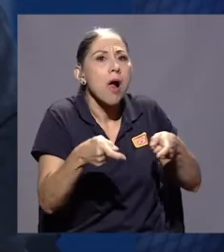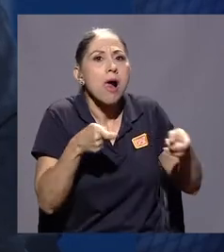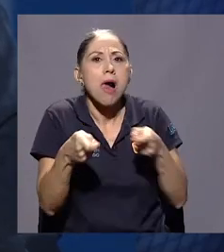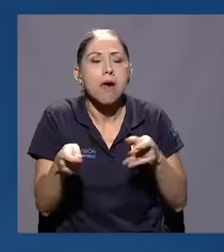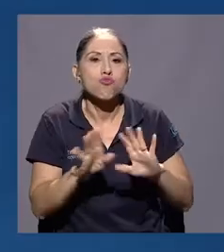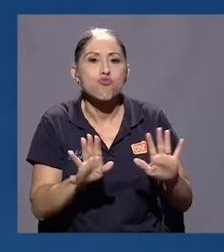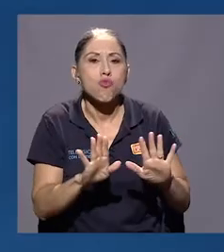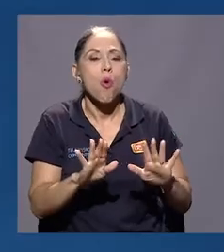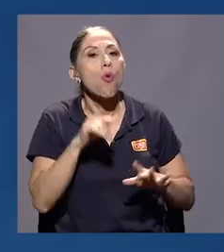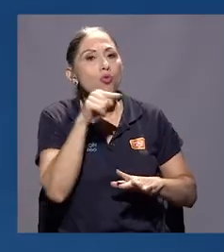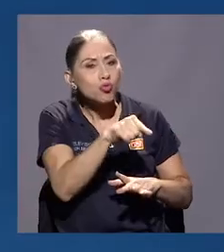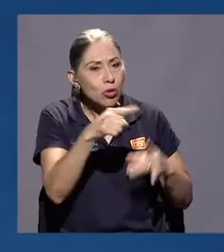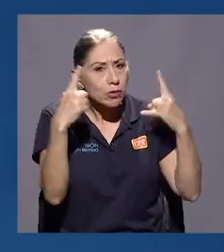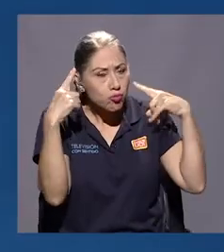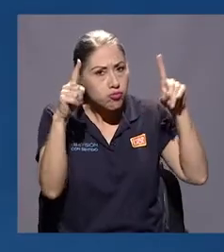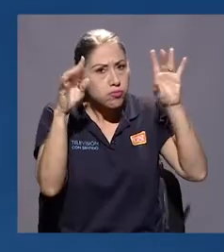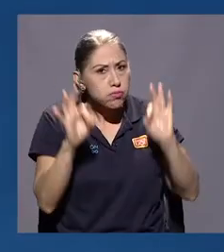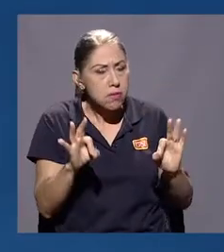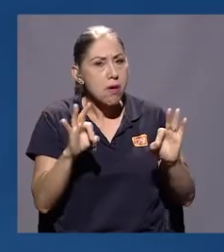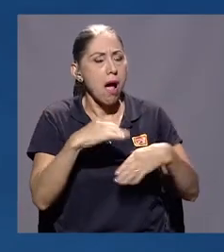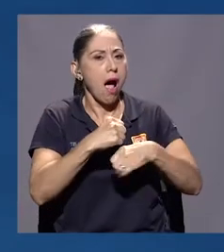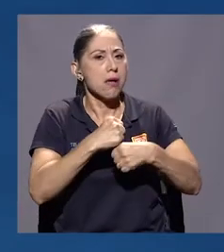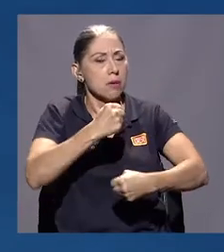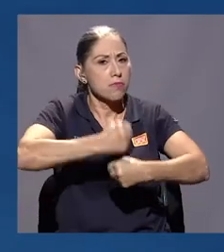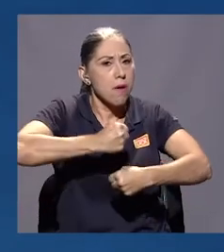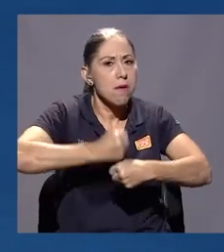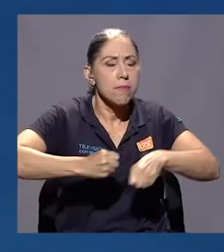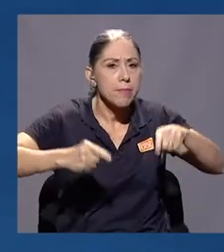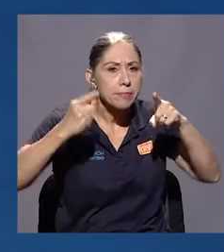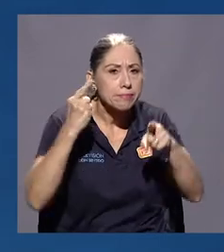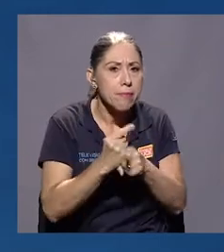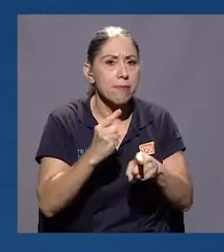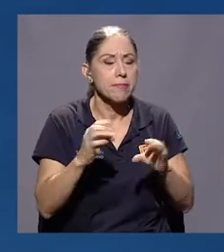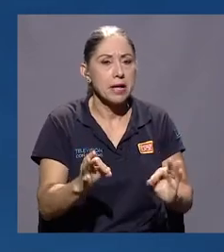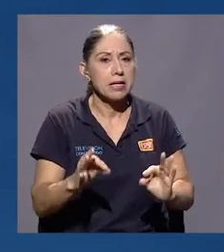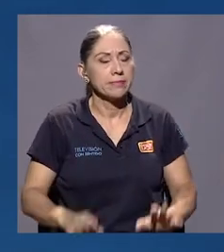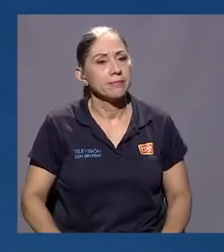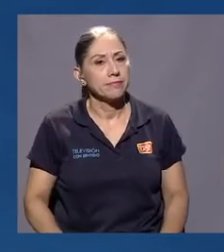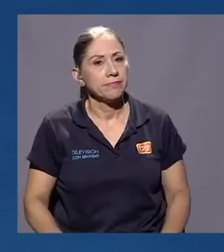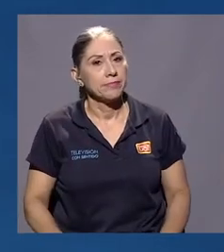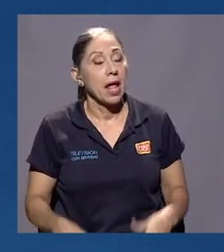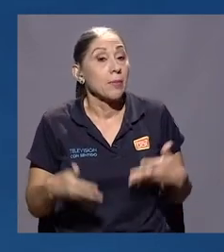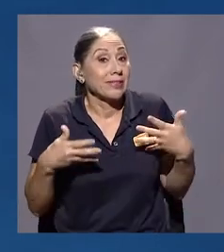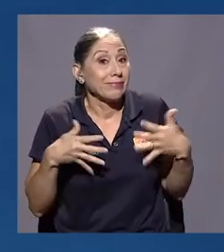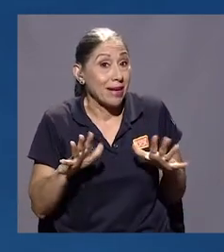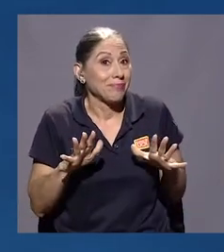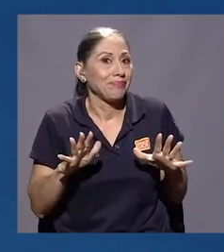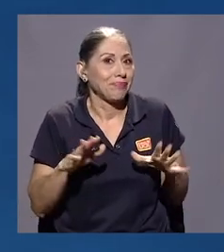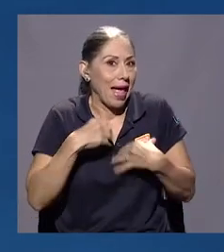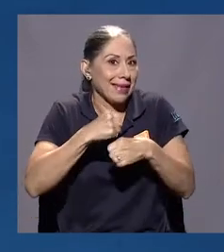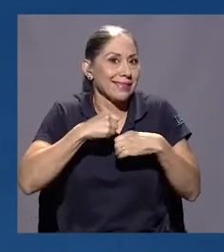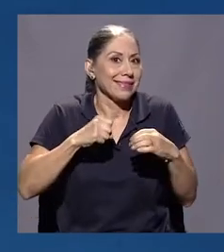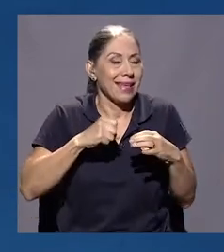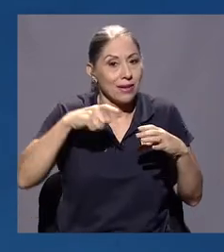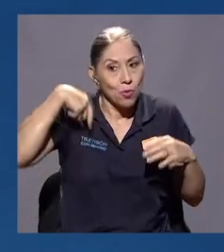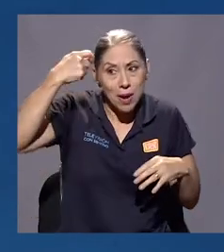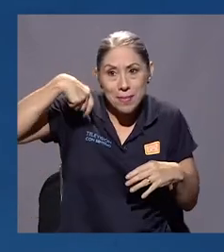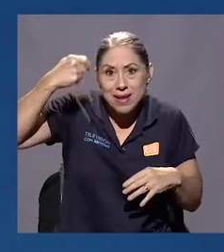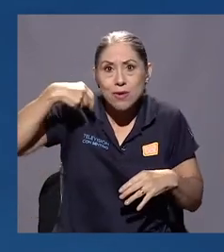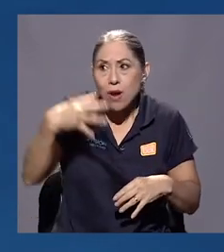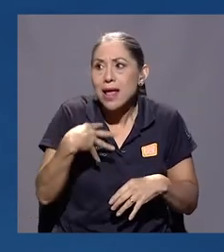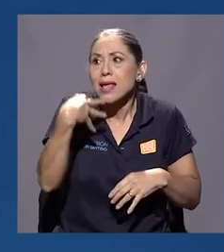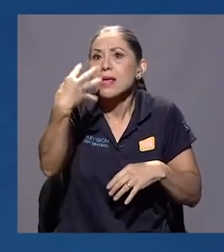lograron y lo hicieron como tenía que hacer porque ya de por sí la filmación de una película en exteriores es